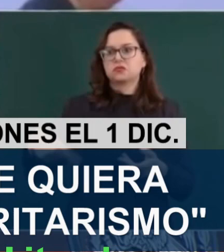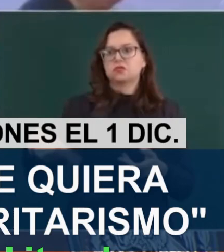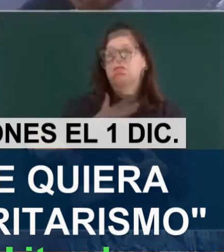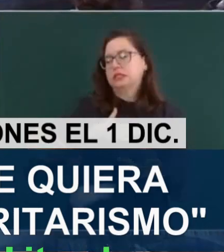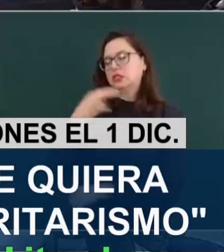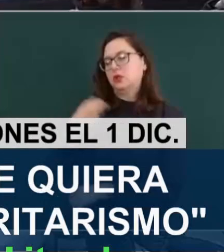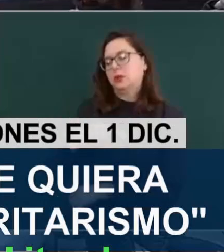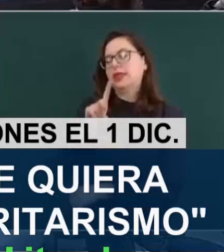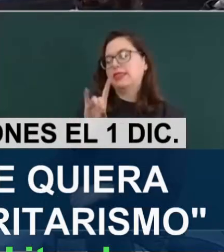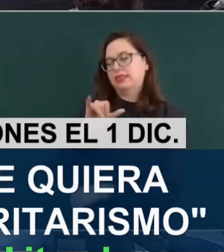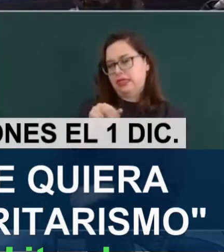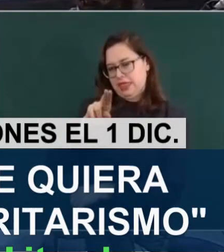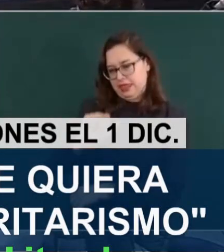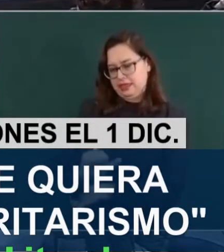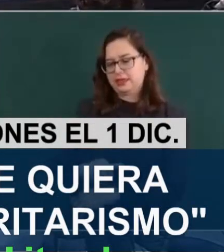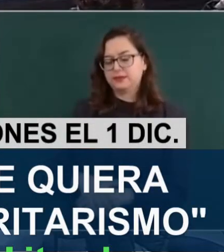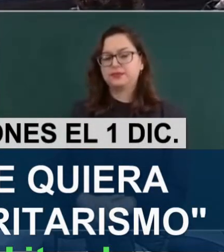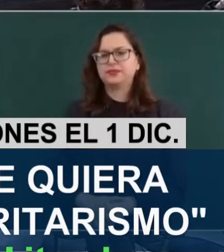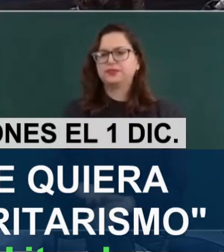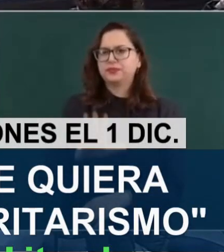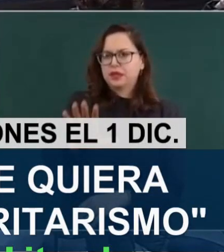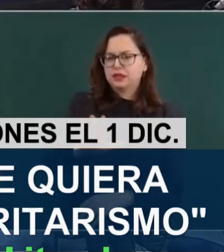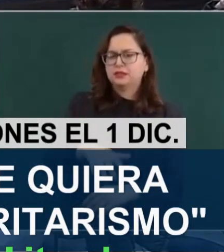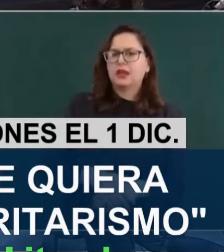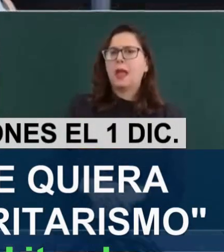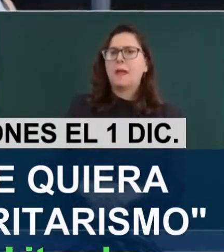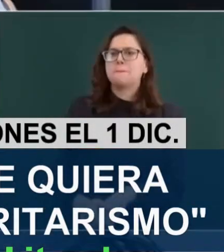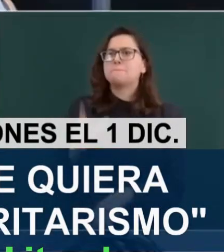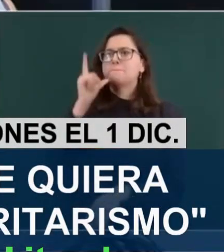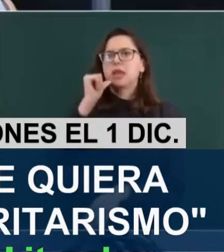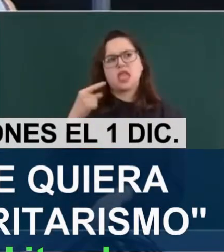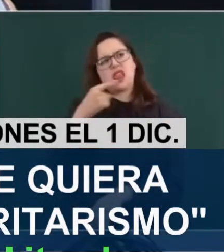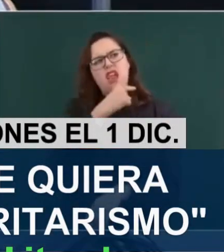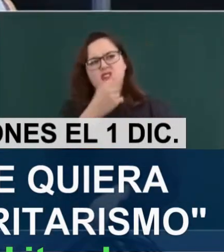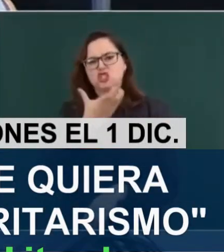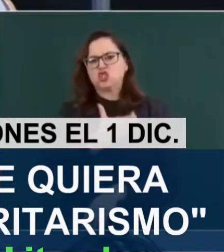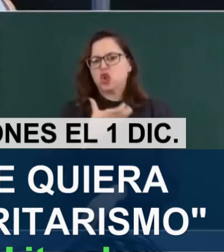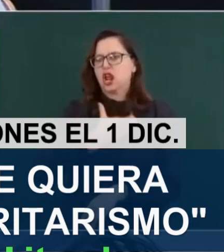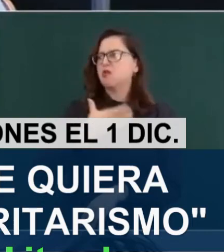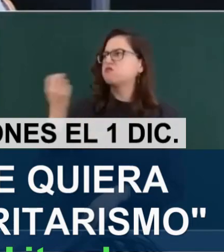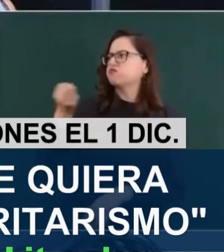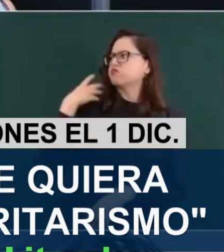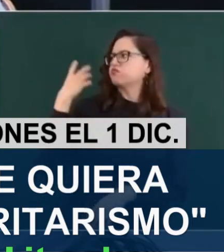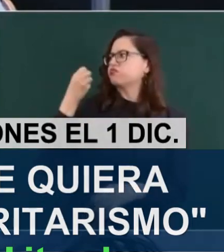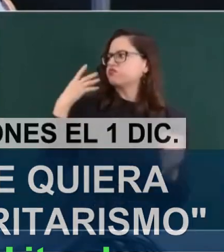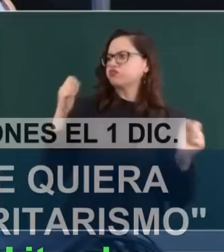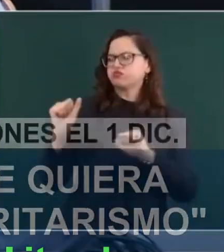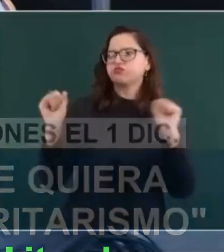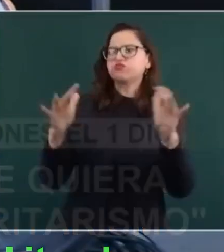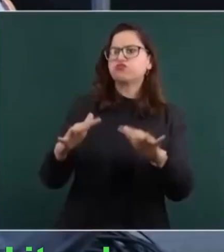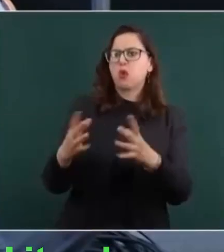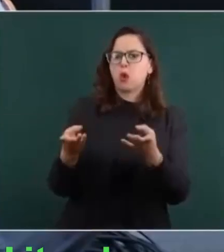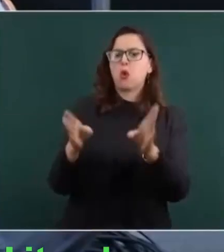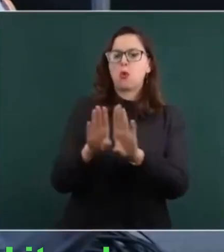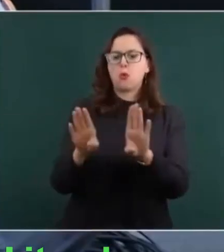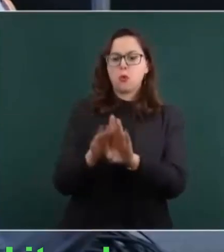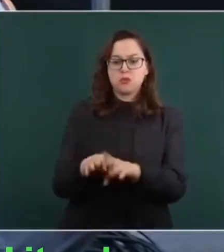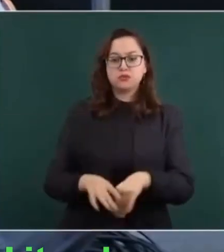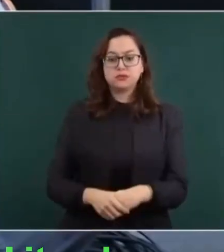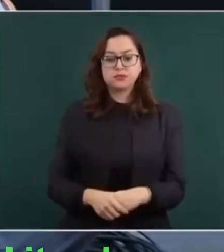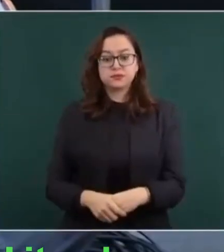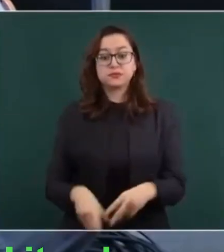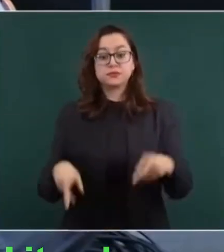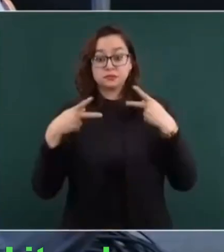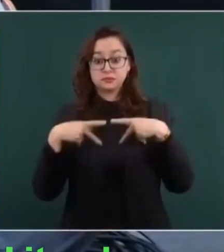También preguntarle si nos puede detallar cómo será mañana el evento del Zócalo, si convocaría quizá a la gente que tenga